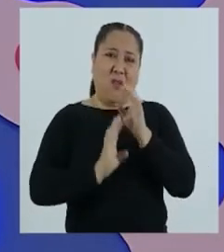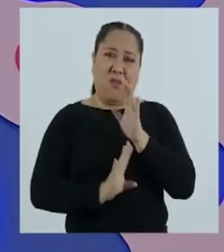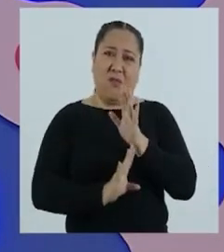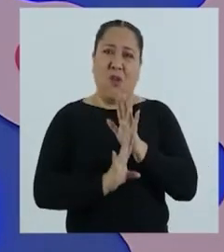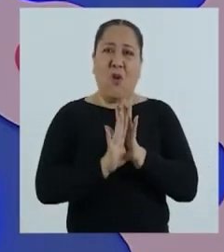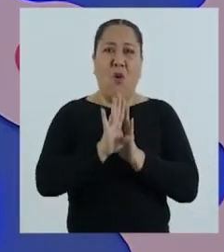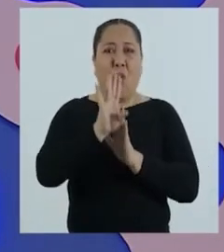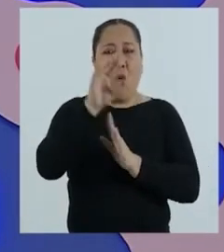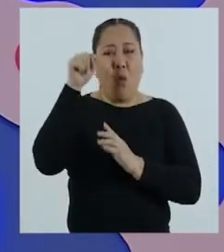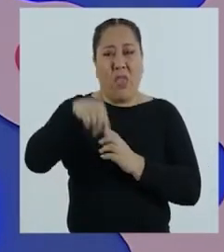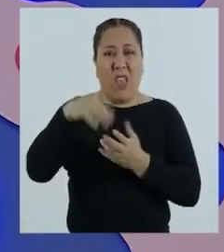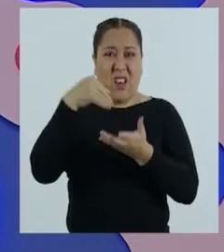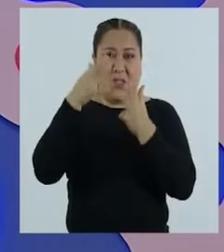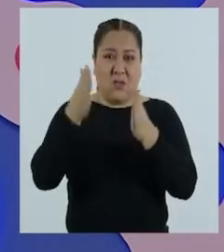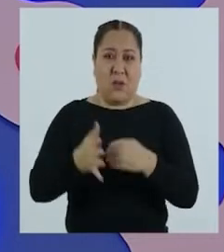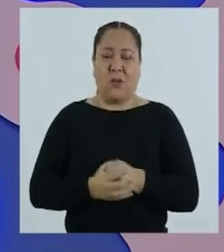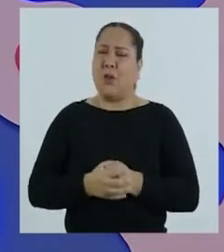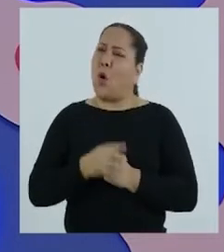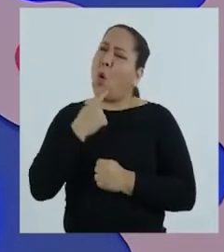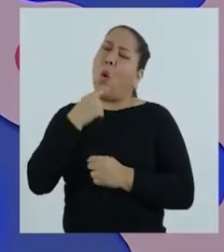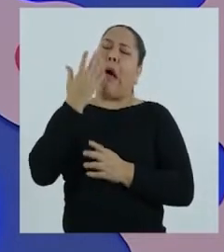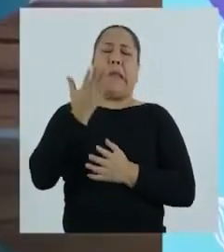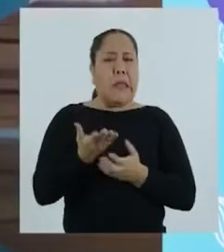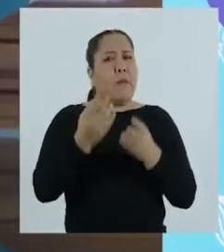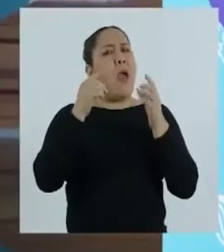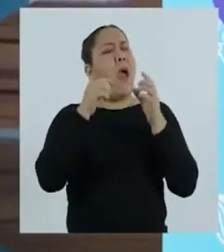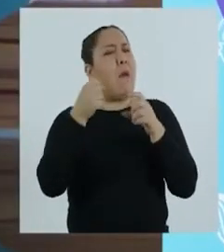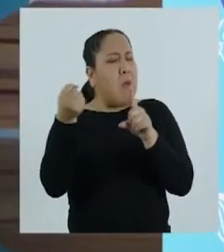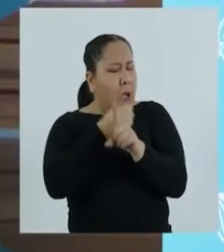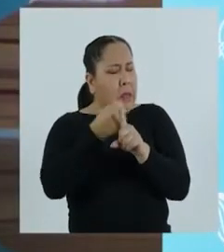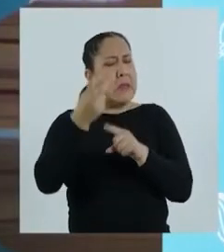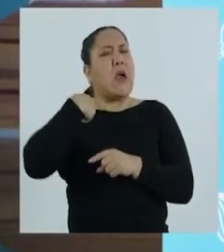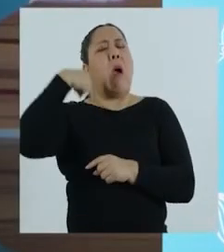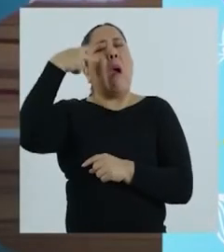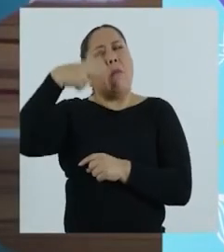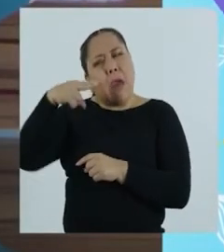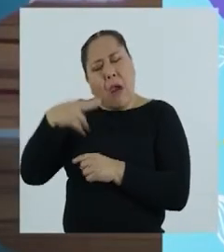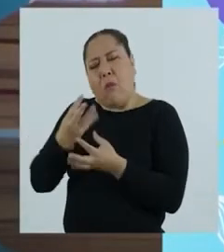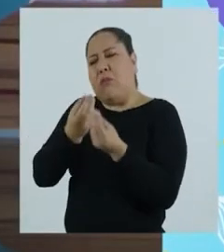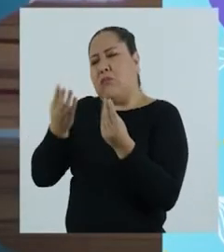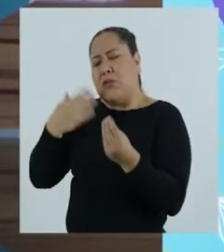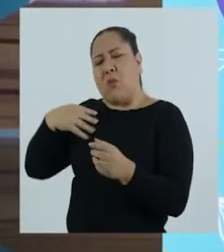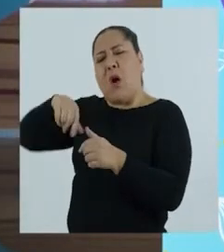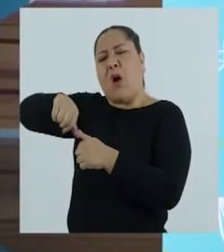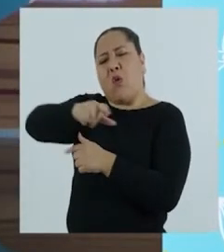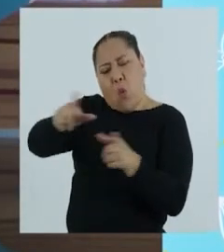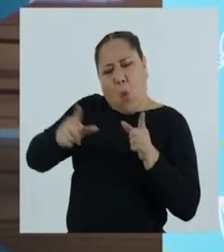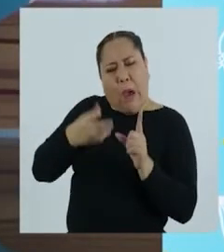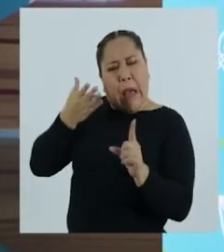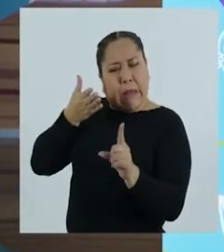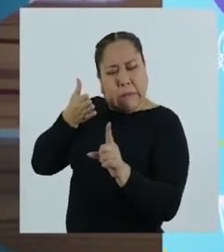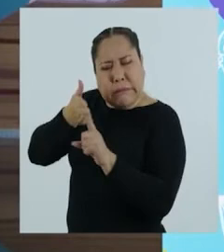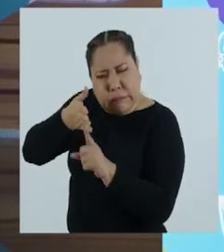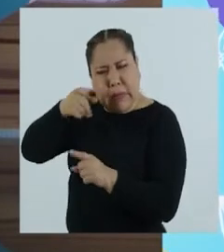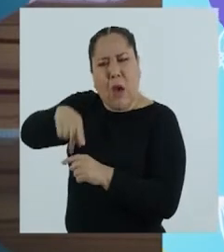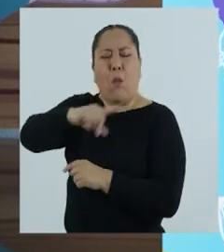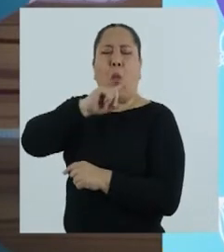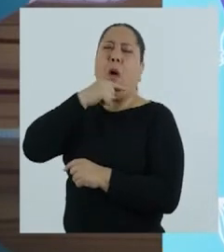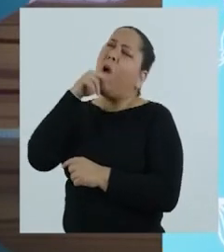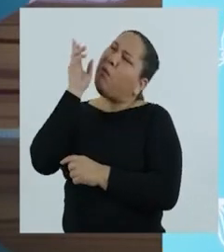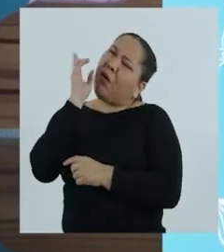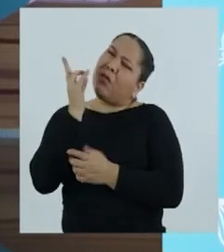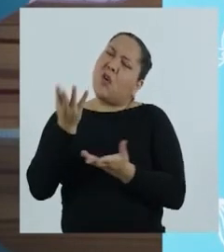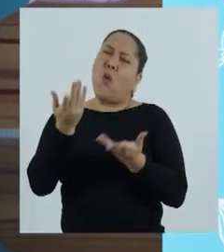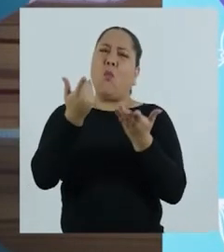normal del estudiante en la escuela. Un tipo de violencia que observo mucho en mi entorno está dirigida a la